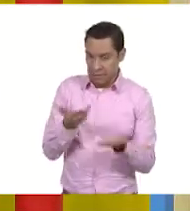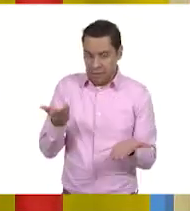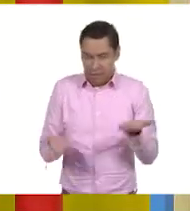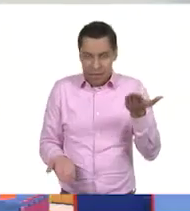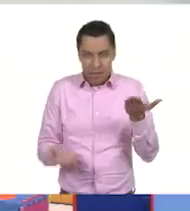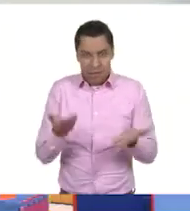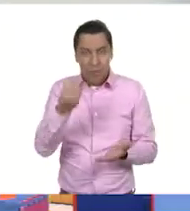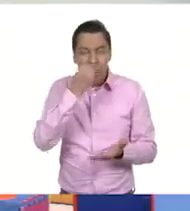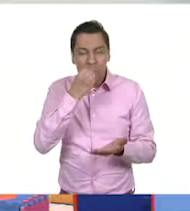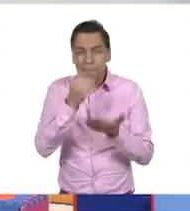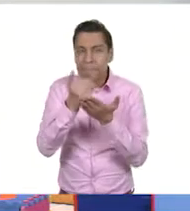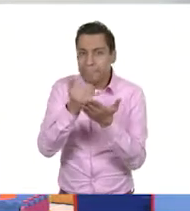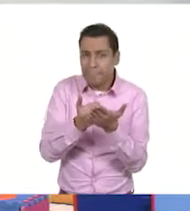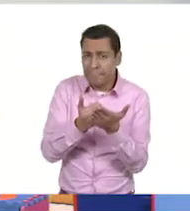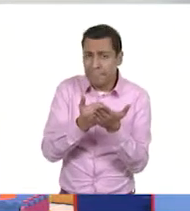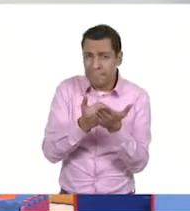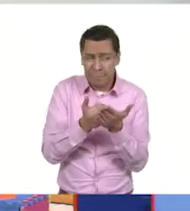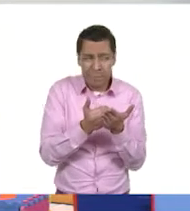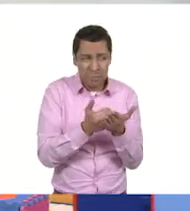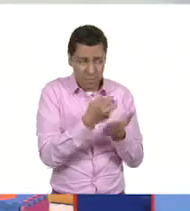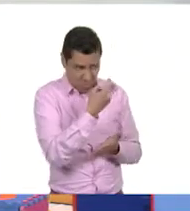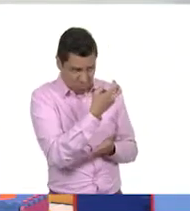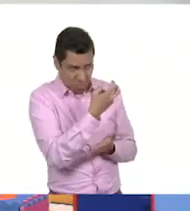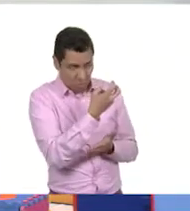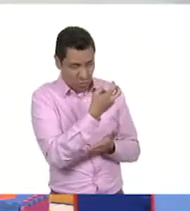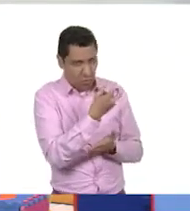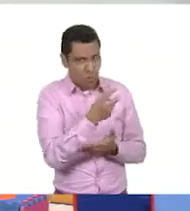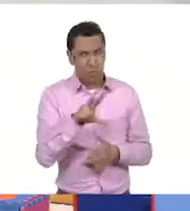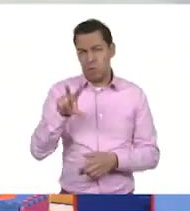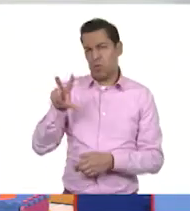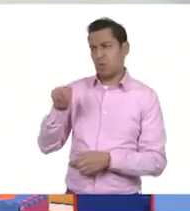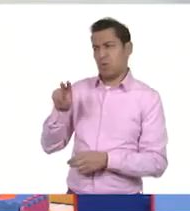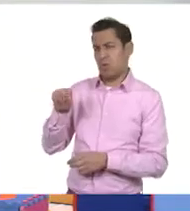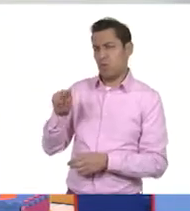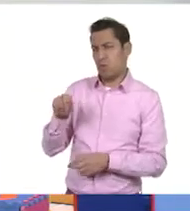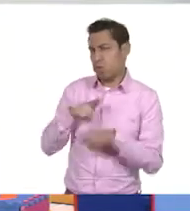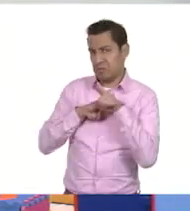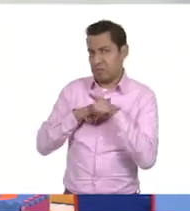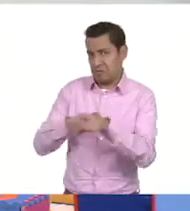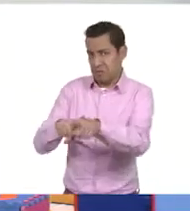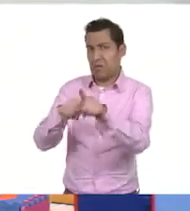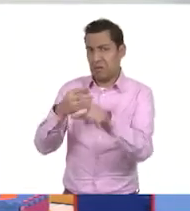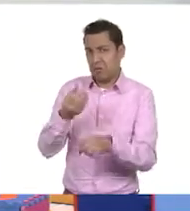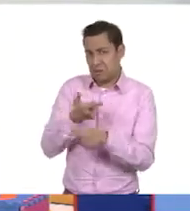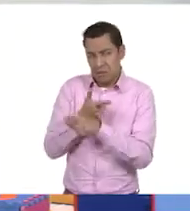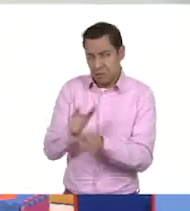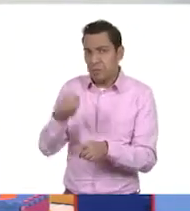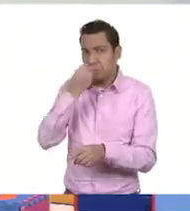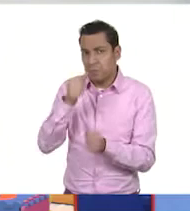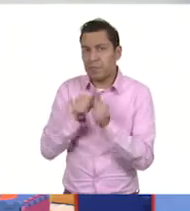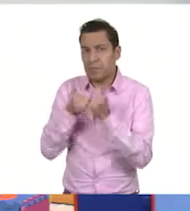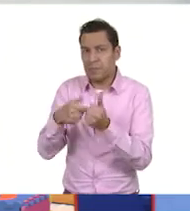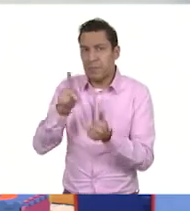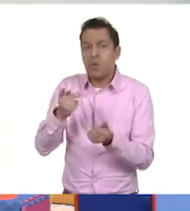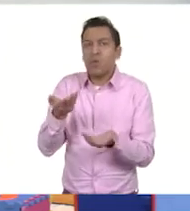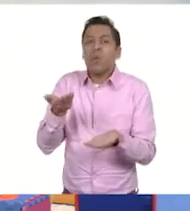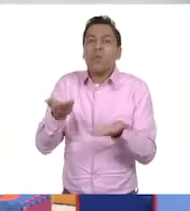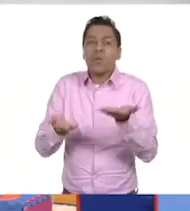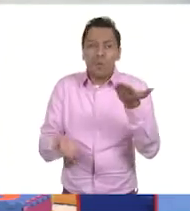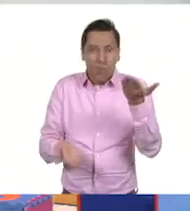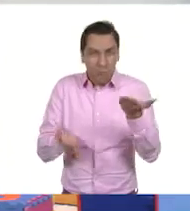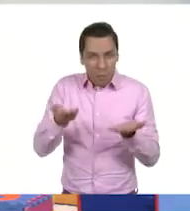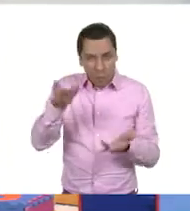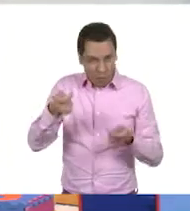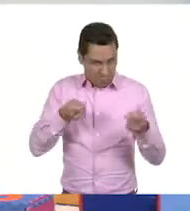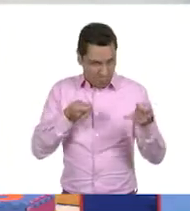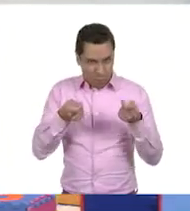ese equilibrio? No, no creo que debamos dejar de consumir pan. Lo que tenemos que hacer es dosificarlo,